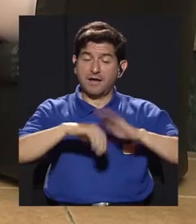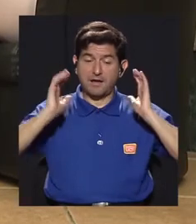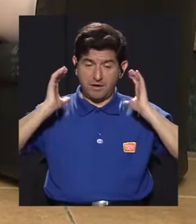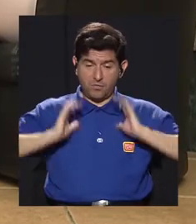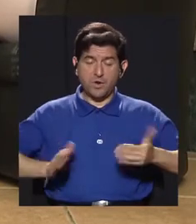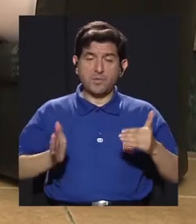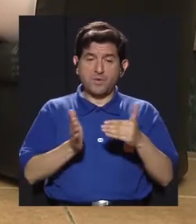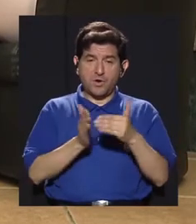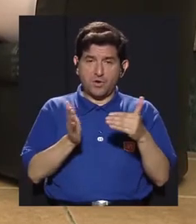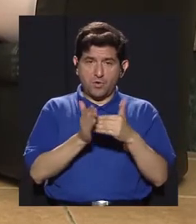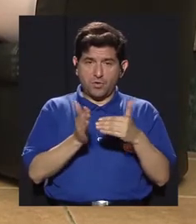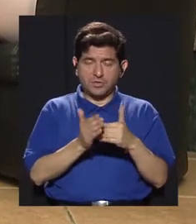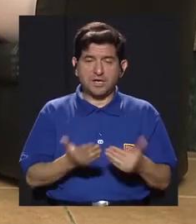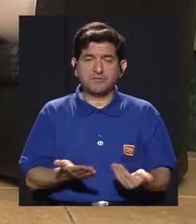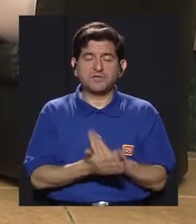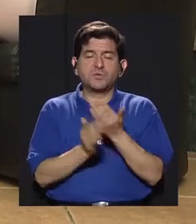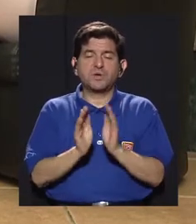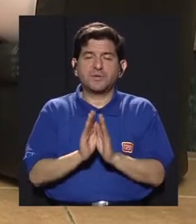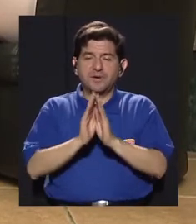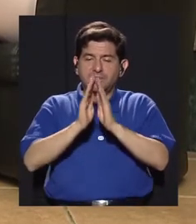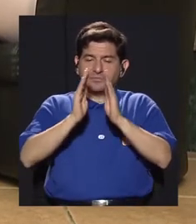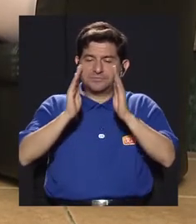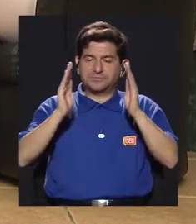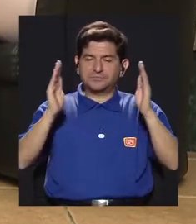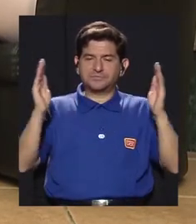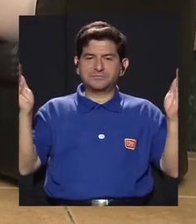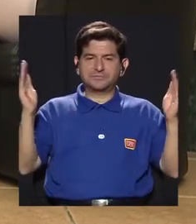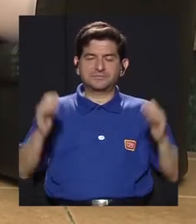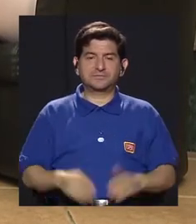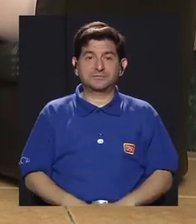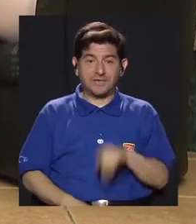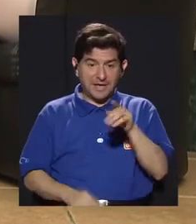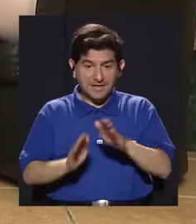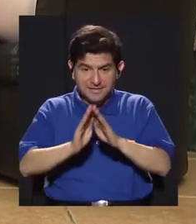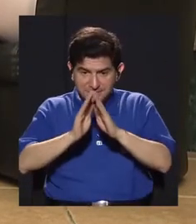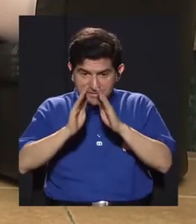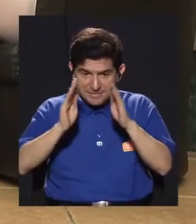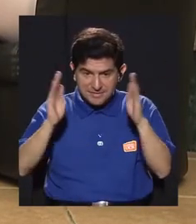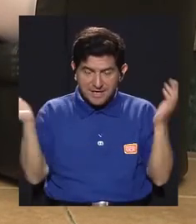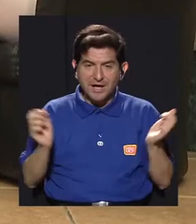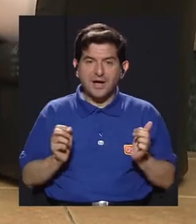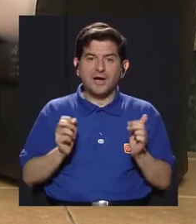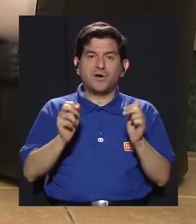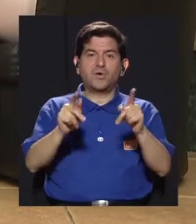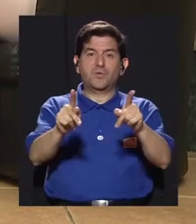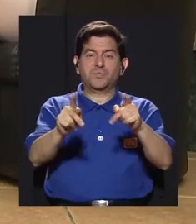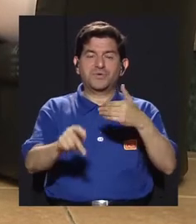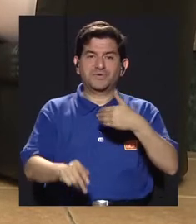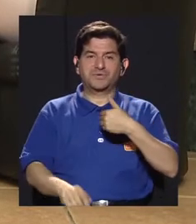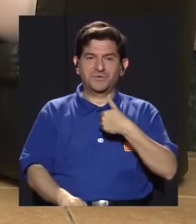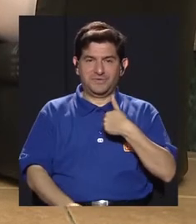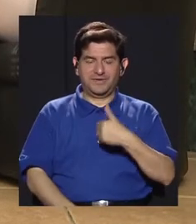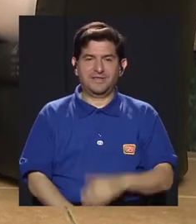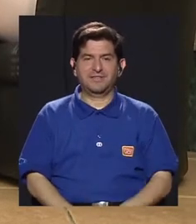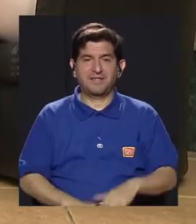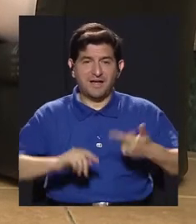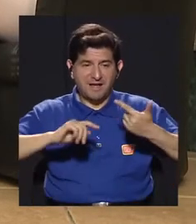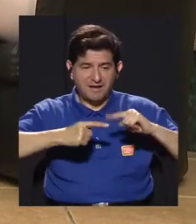que el cuerpo vaya otra vez generando una nueva apertura, ¿verdad? Al generar esa apertura hay posibilidad de que